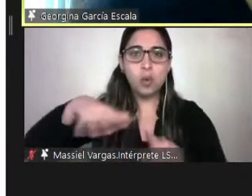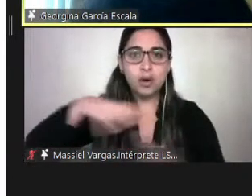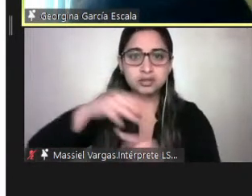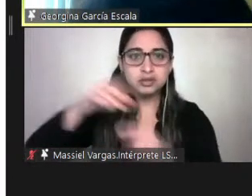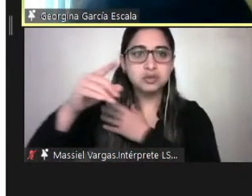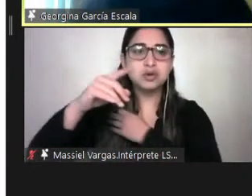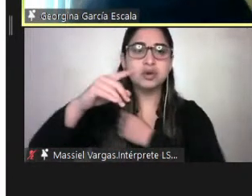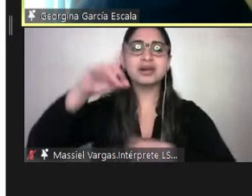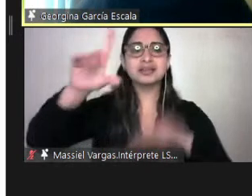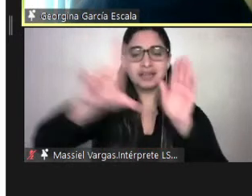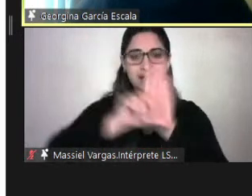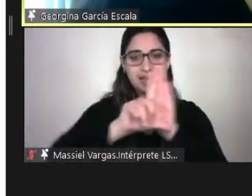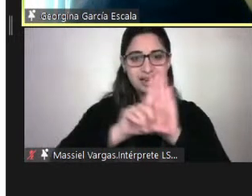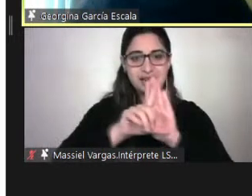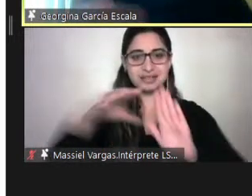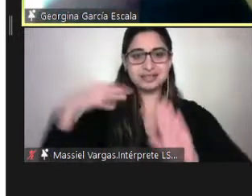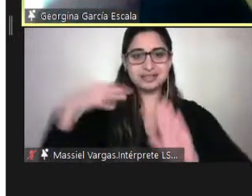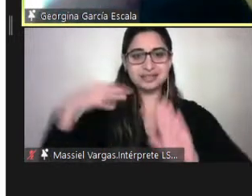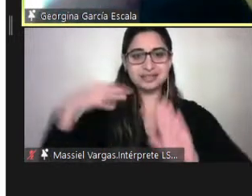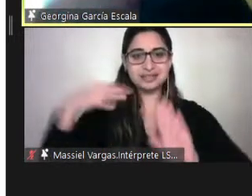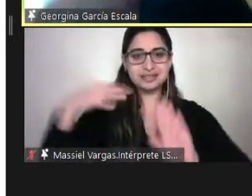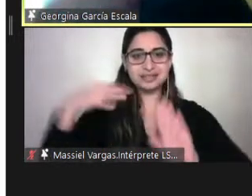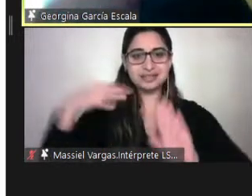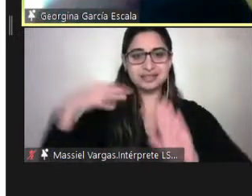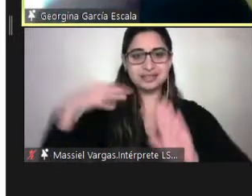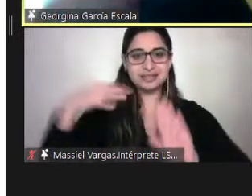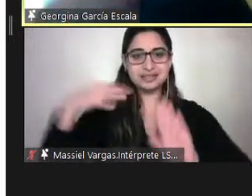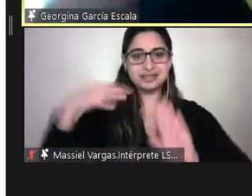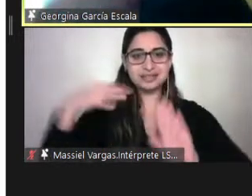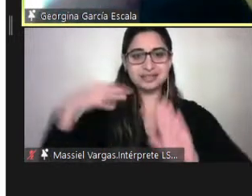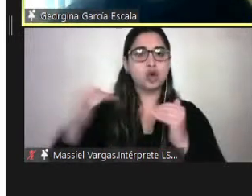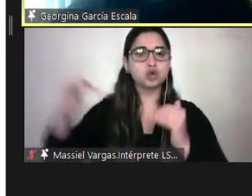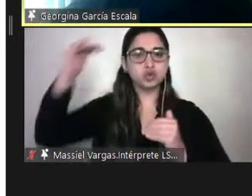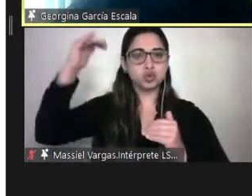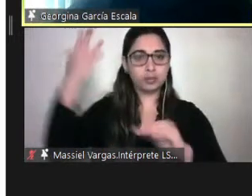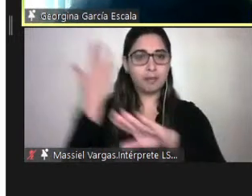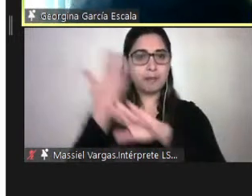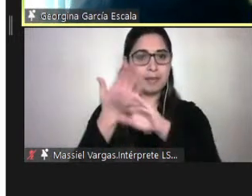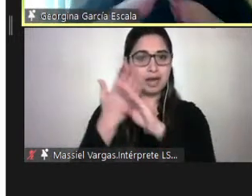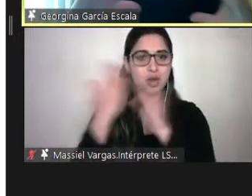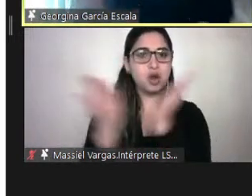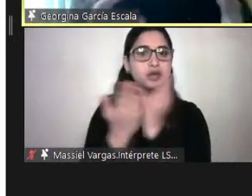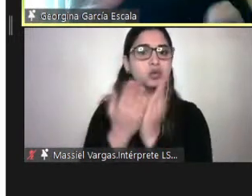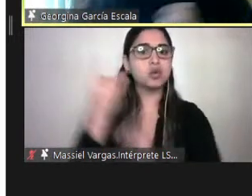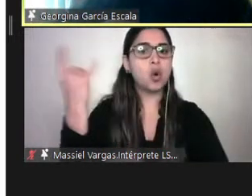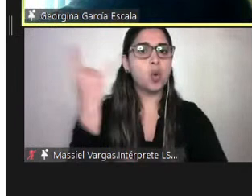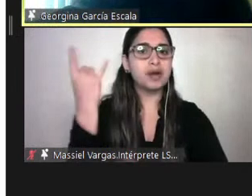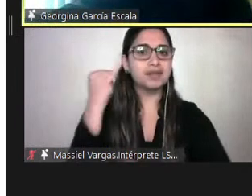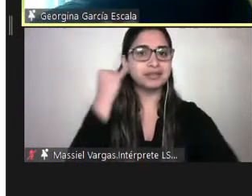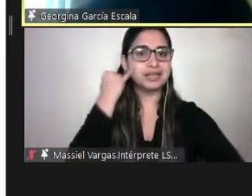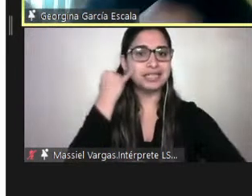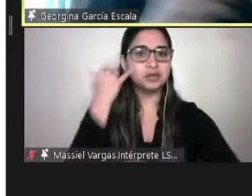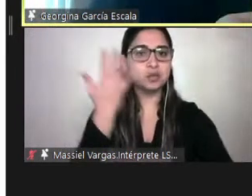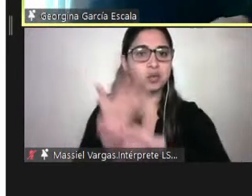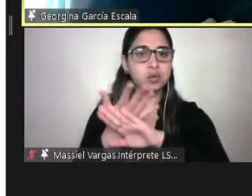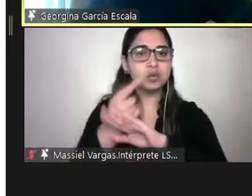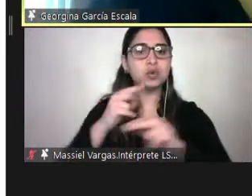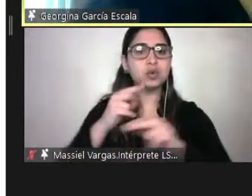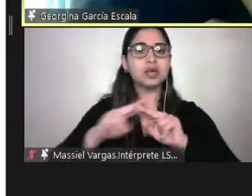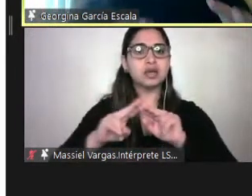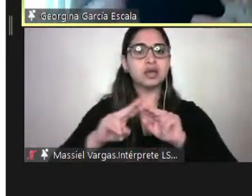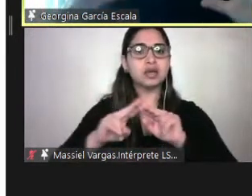importantísimas en educación superior, cómo se está dando esto en la educación superior, que es lo que nosotros vamos a terminar esta